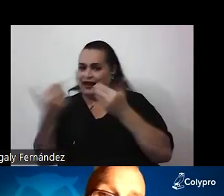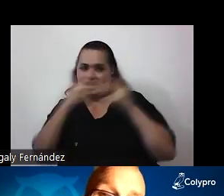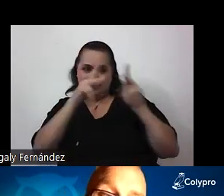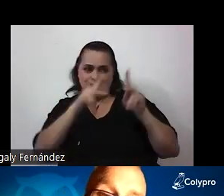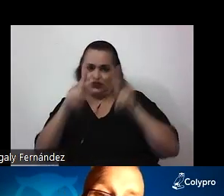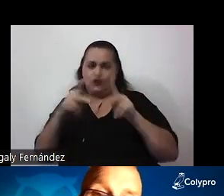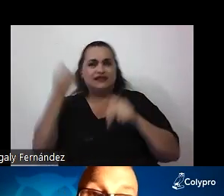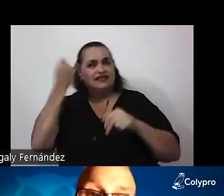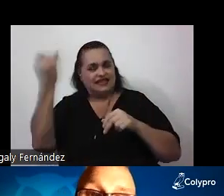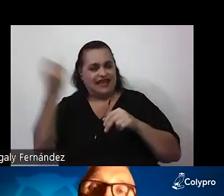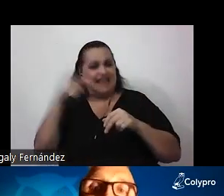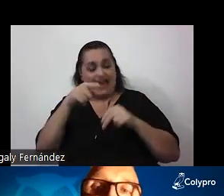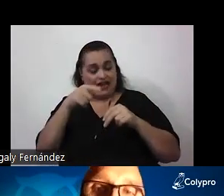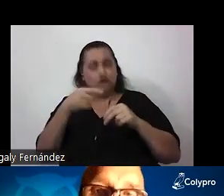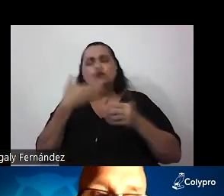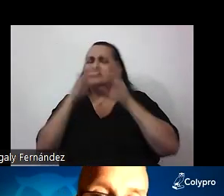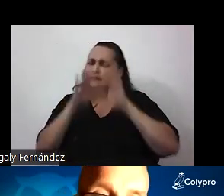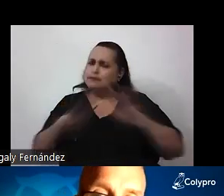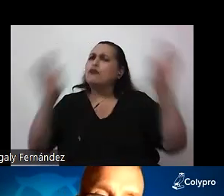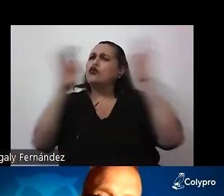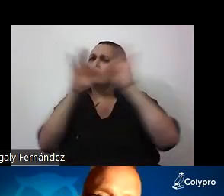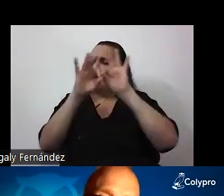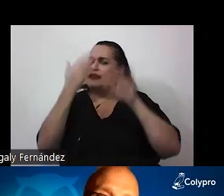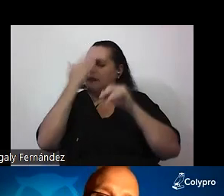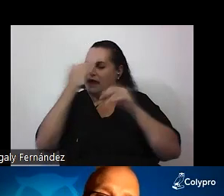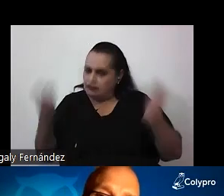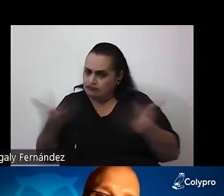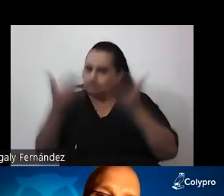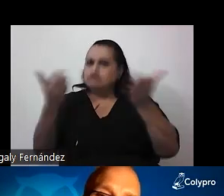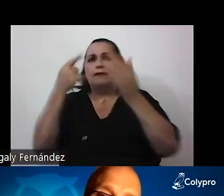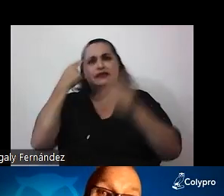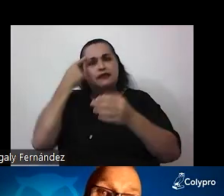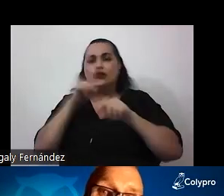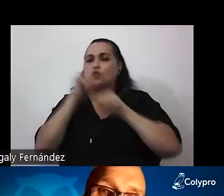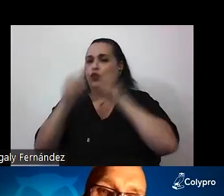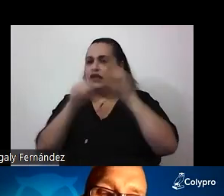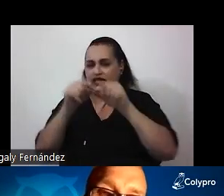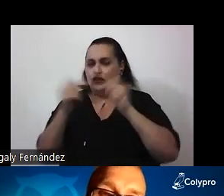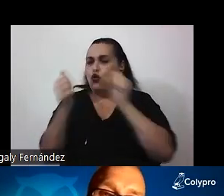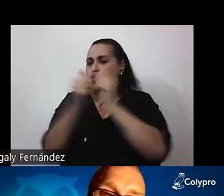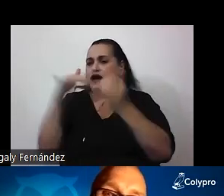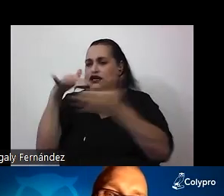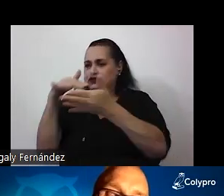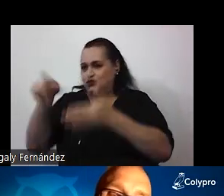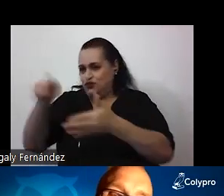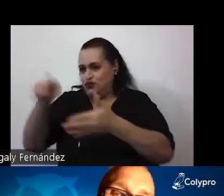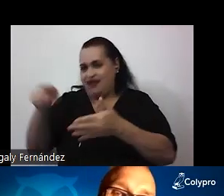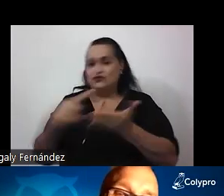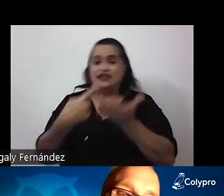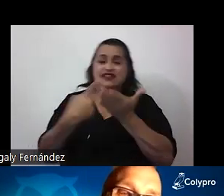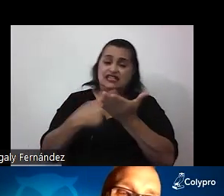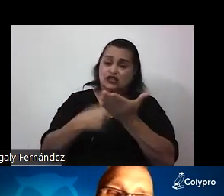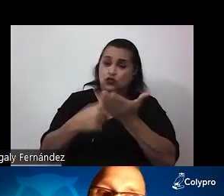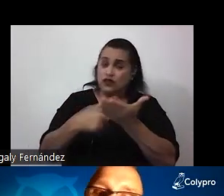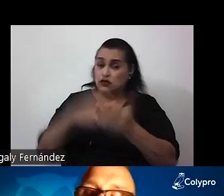para ejercer el pensamiento crítico y esto hay que explicitarlo con los estudiantes cuando discutimos si los organismos si los